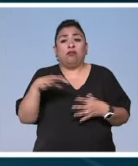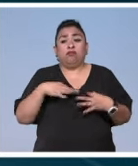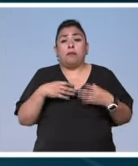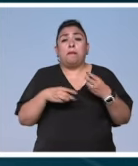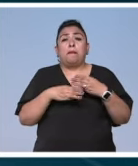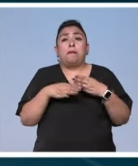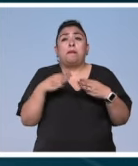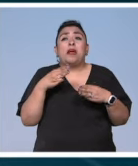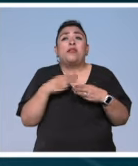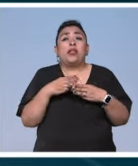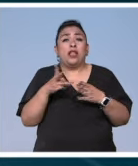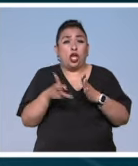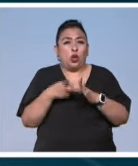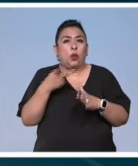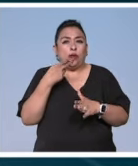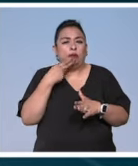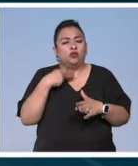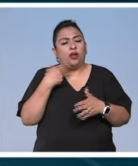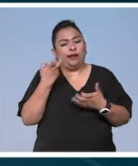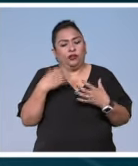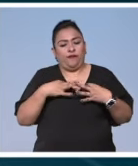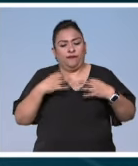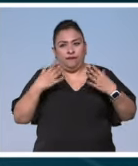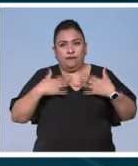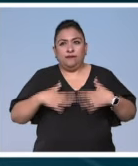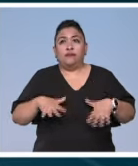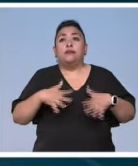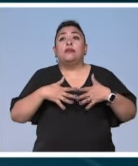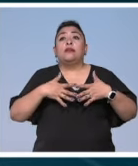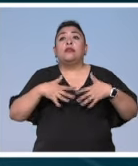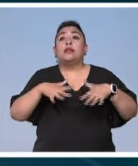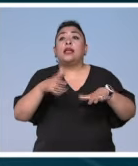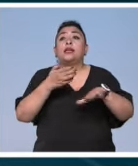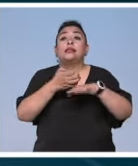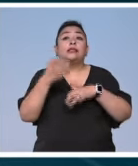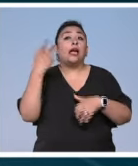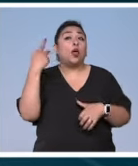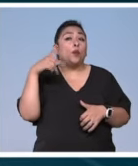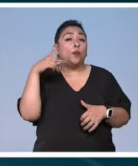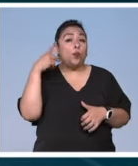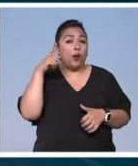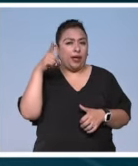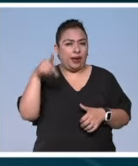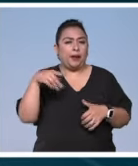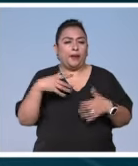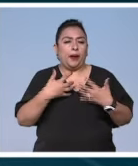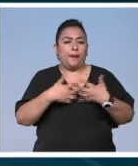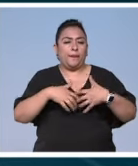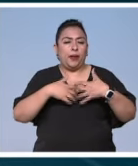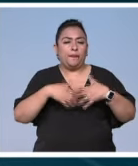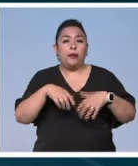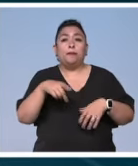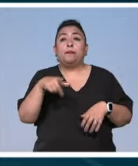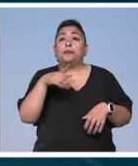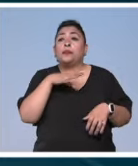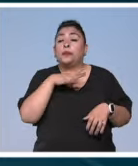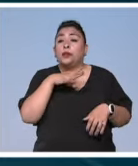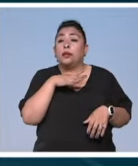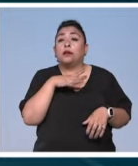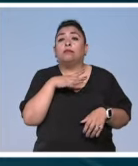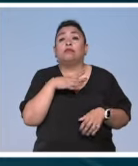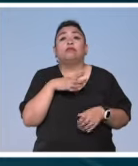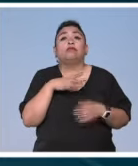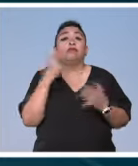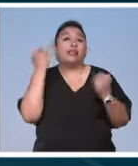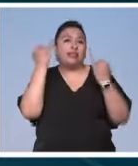con materiales reciclados, que se maquilan en el estado de Puebla, y que está creando a partir de